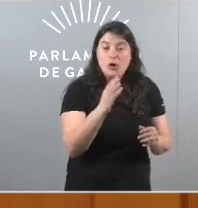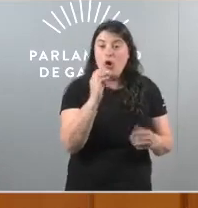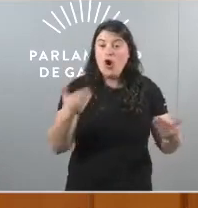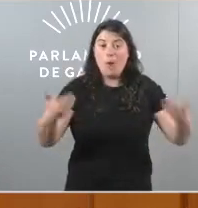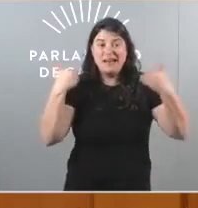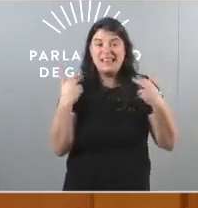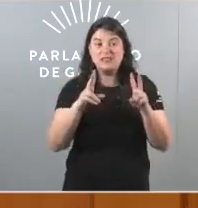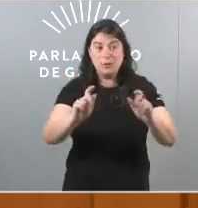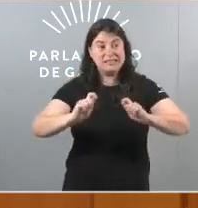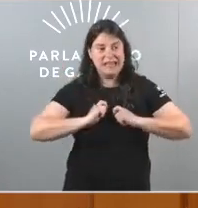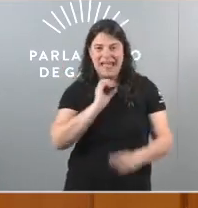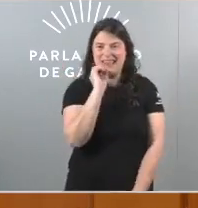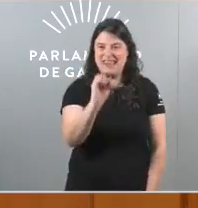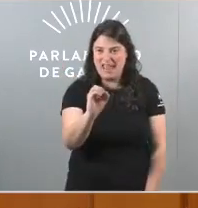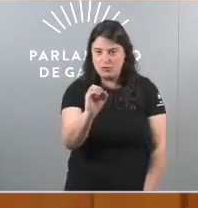competencias